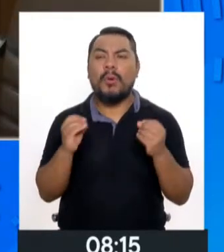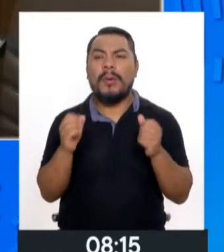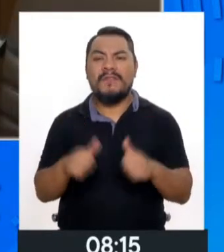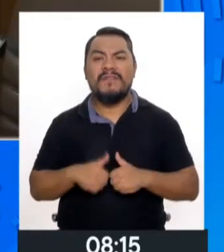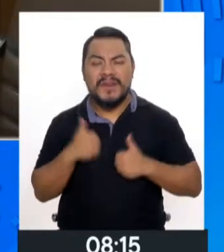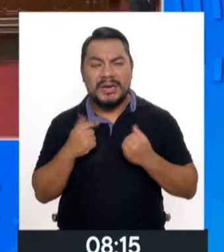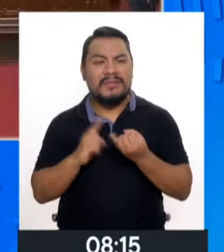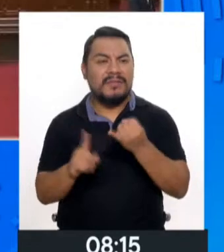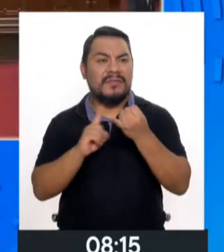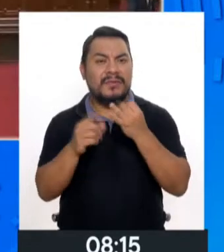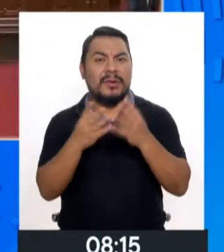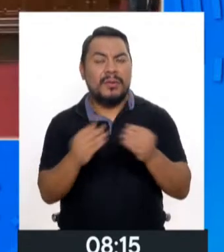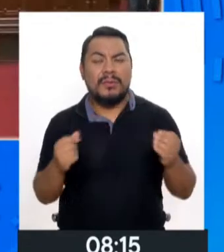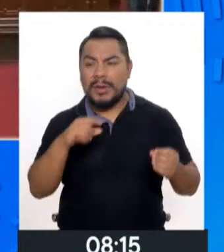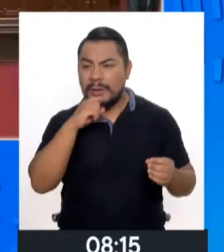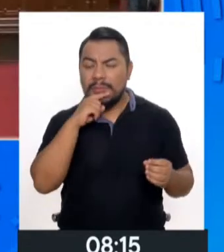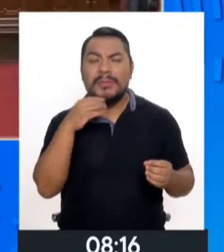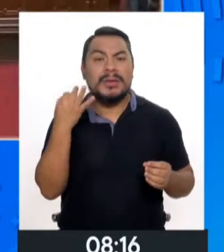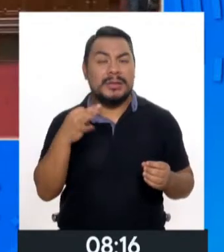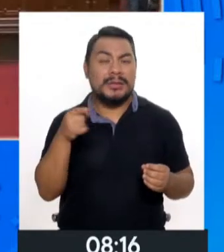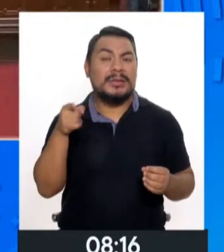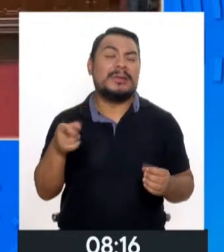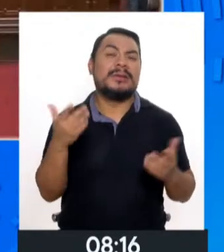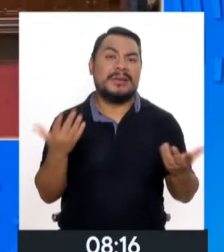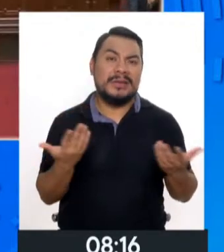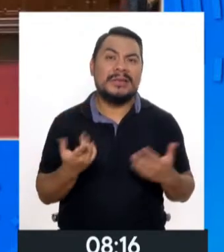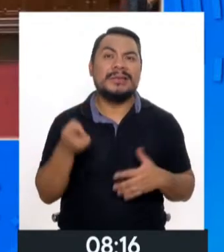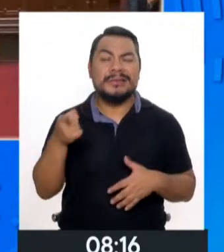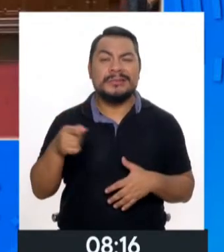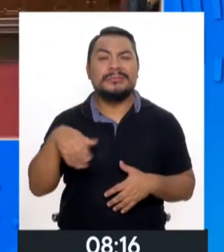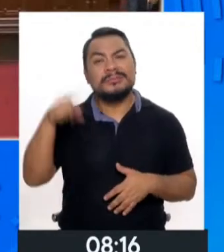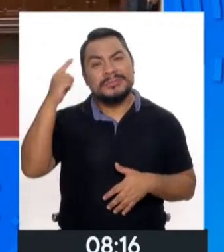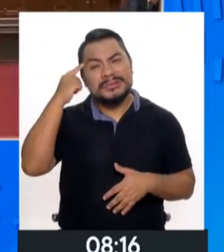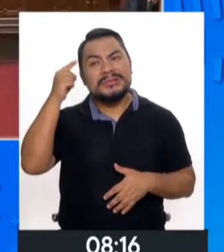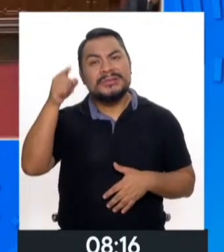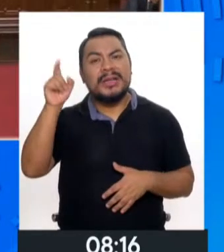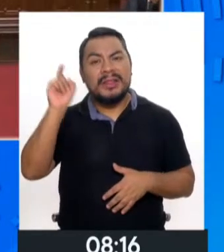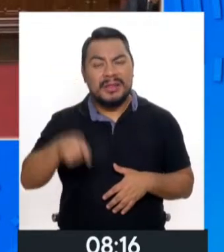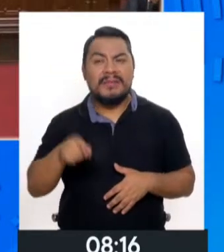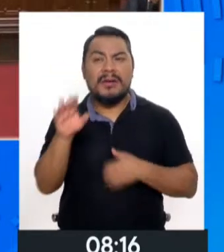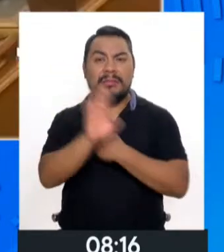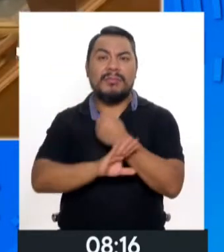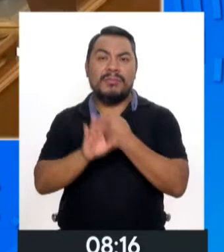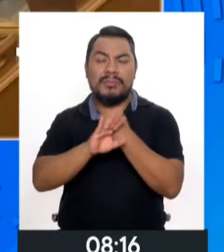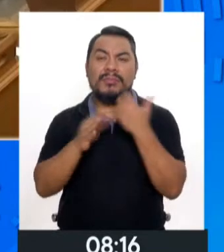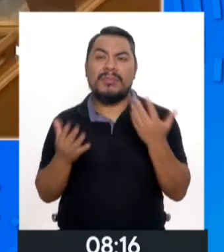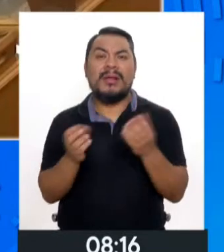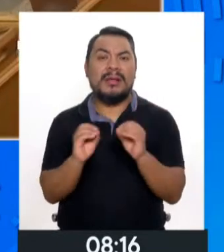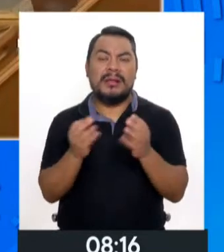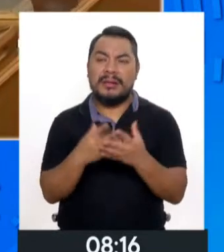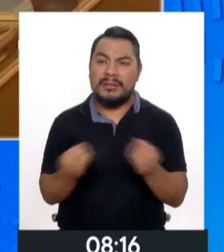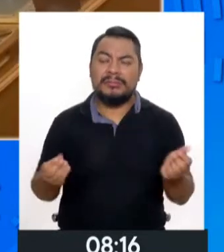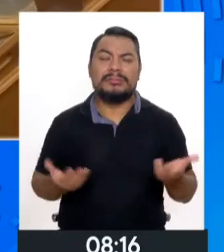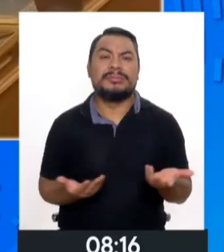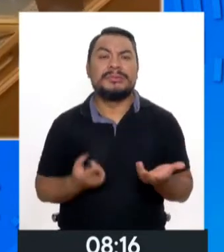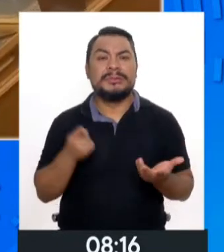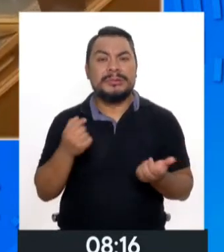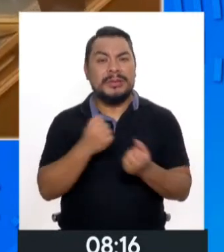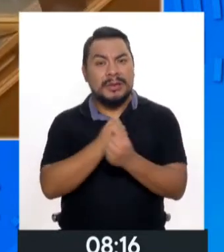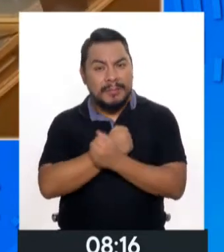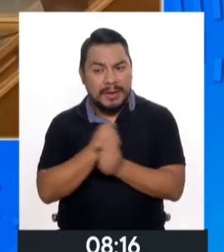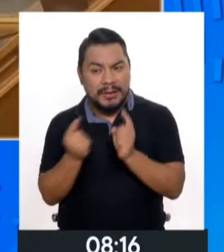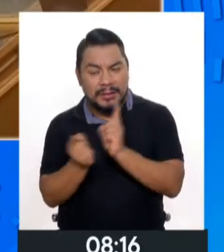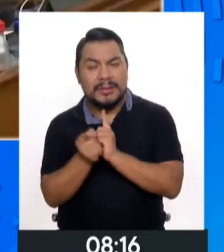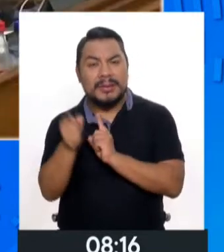vidas humanas de mujeres que realmente, en manos de quienes debieron protegerlos, apoyarlas, amarlas,